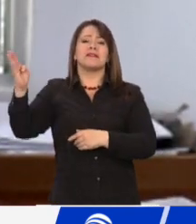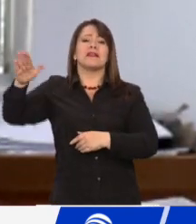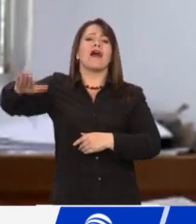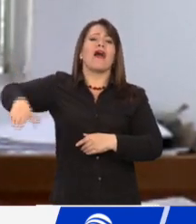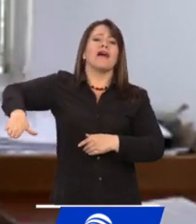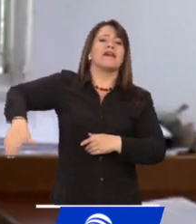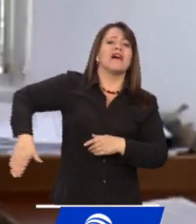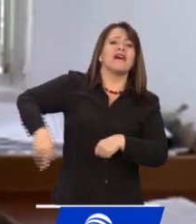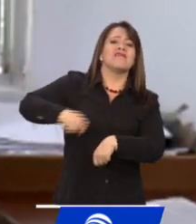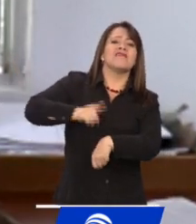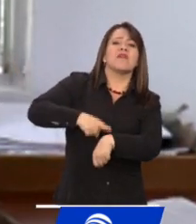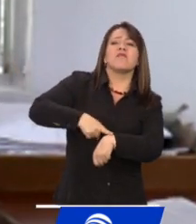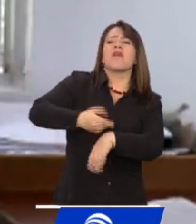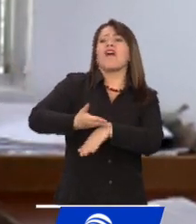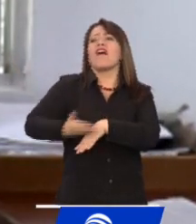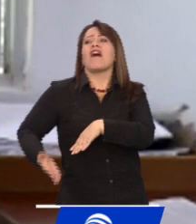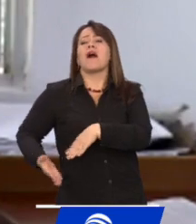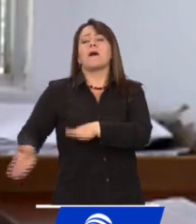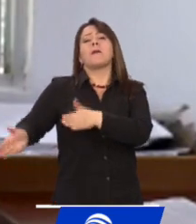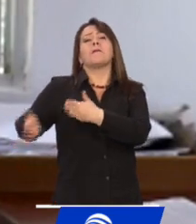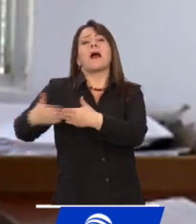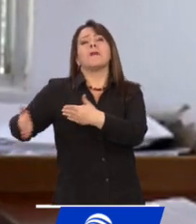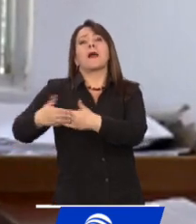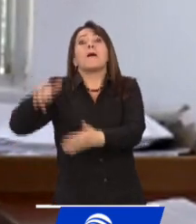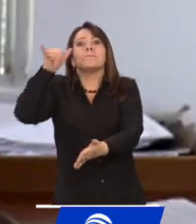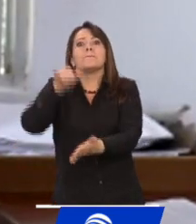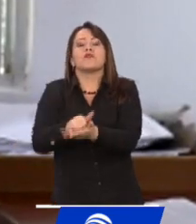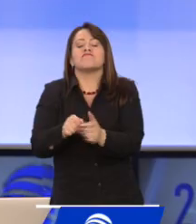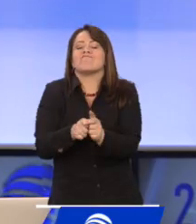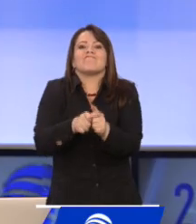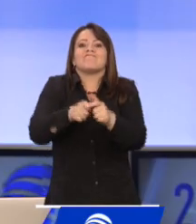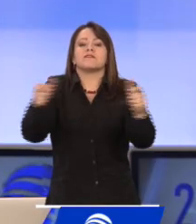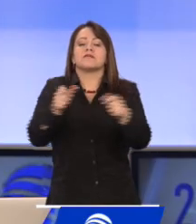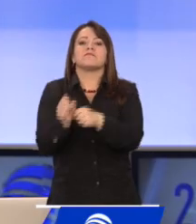la presencia que tenemos ahorita de casos en Leticia.